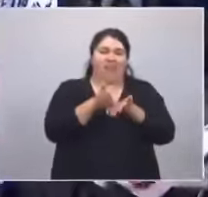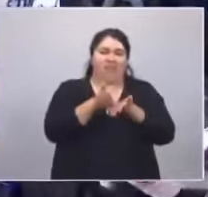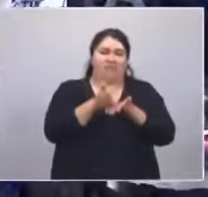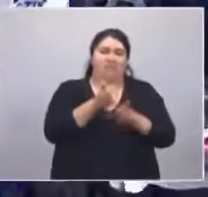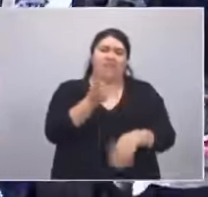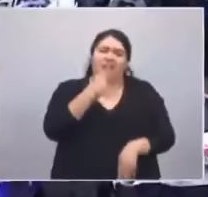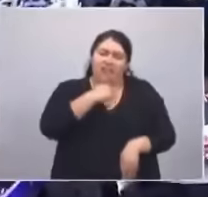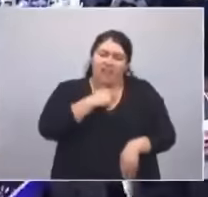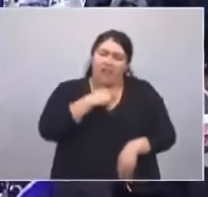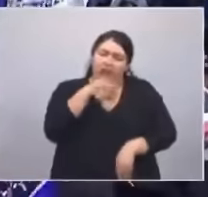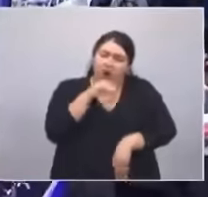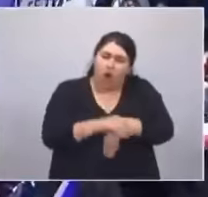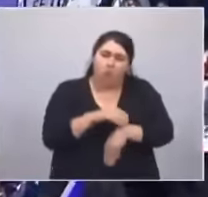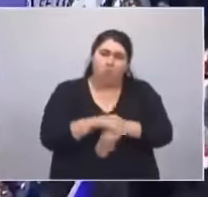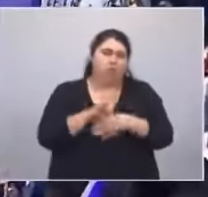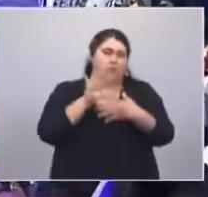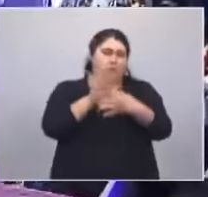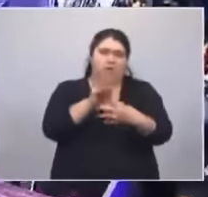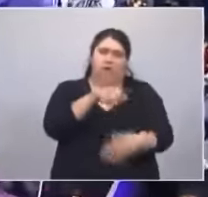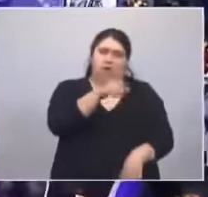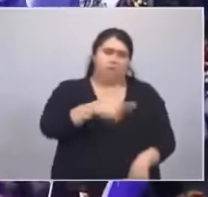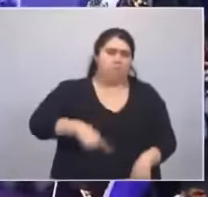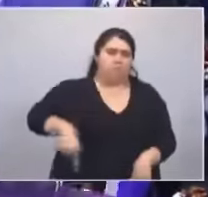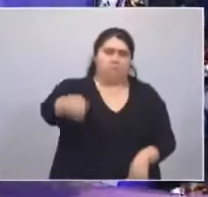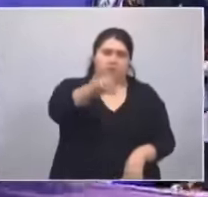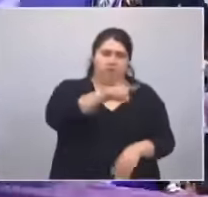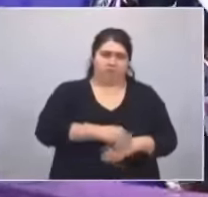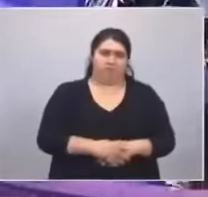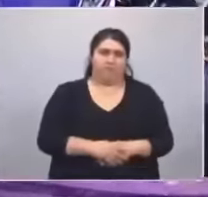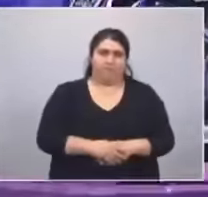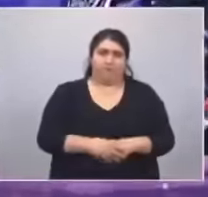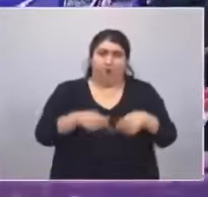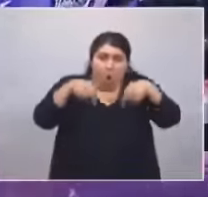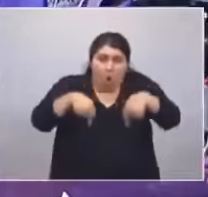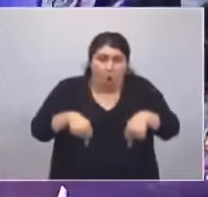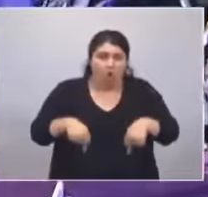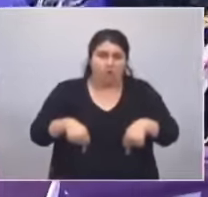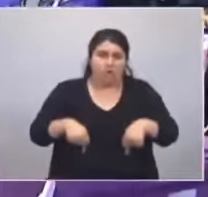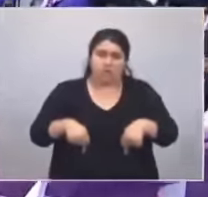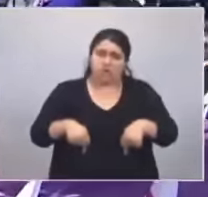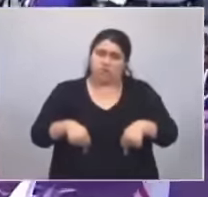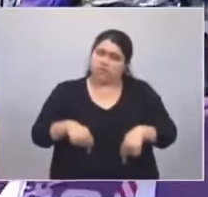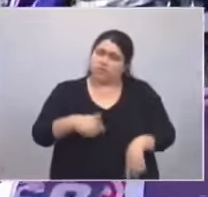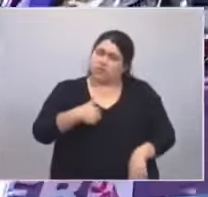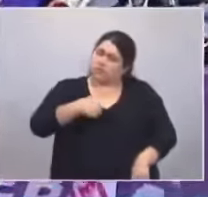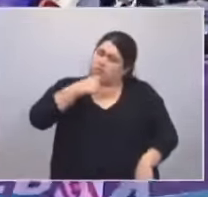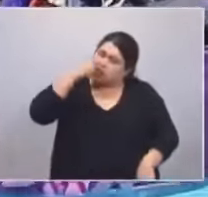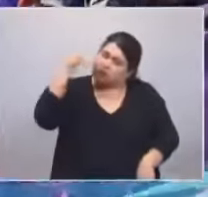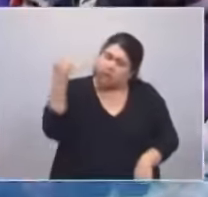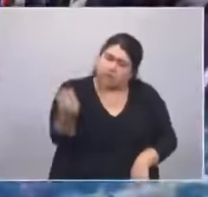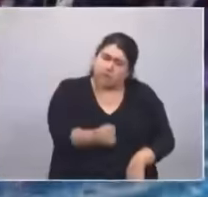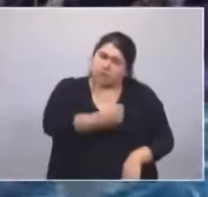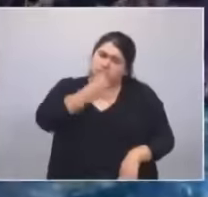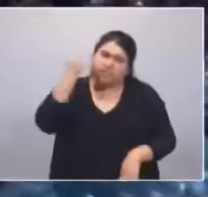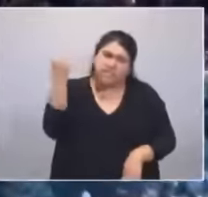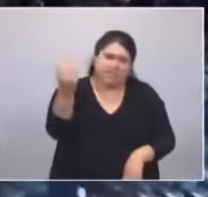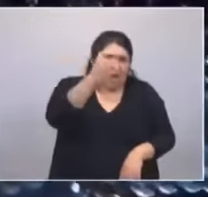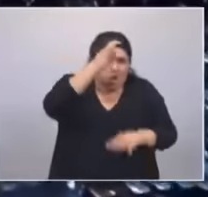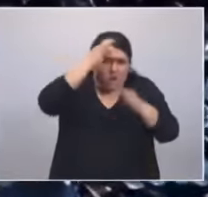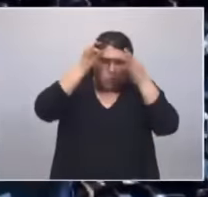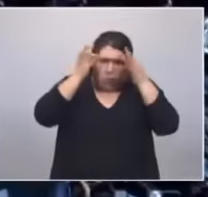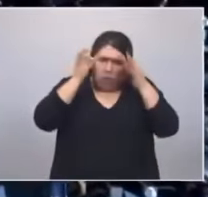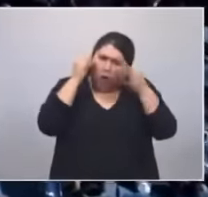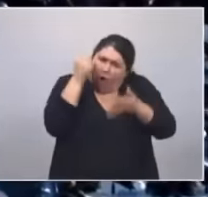comprometerme con ustedes, voy a dejar hasta mi última gota de sudor,